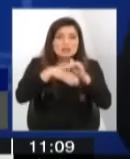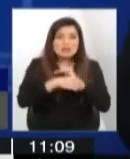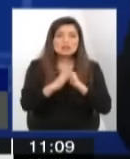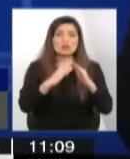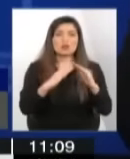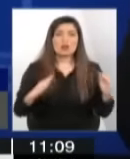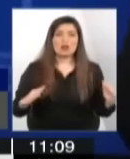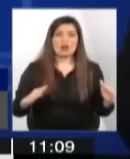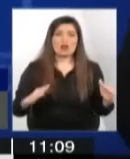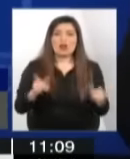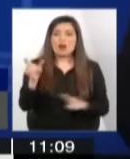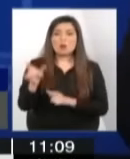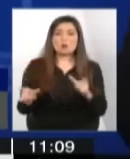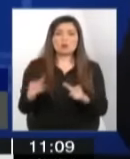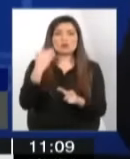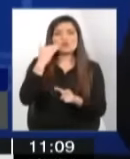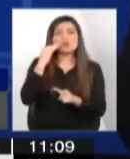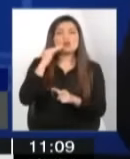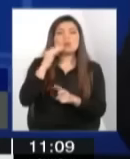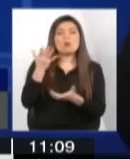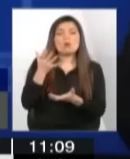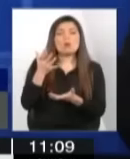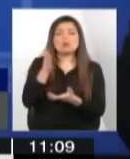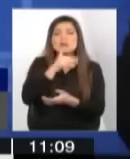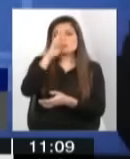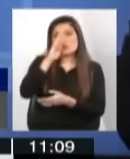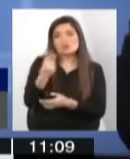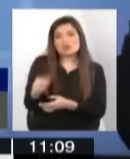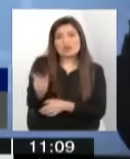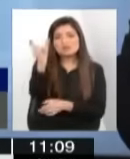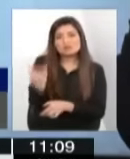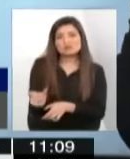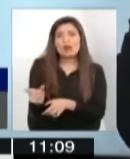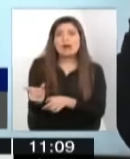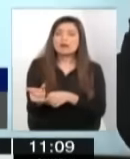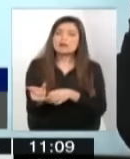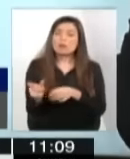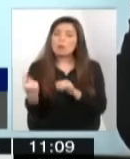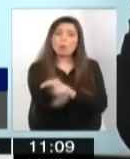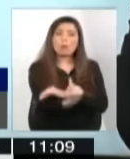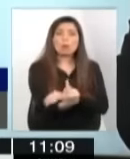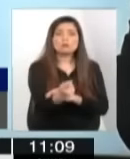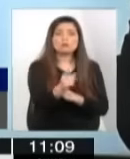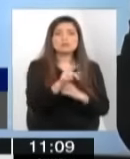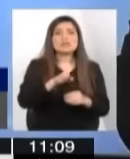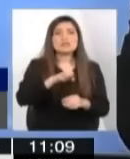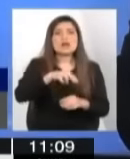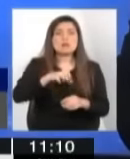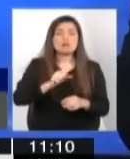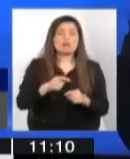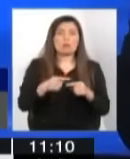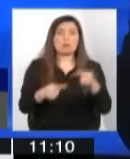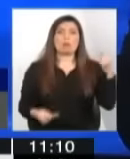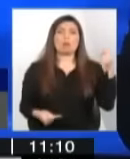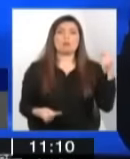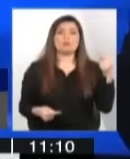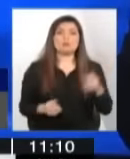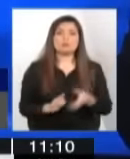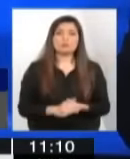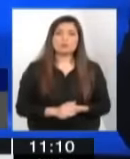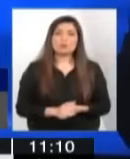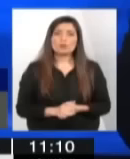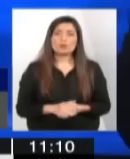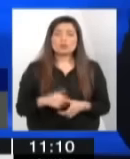pasan los niños que han sido vulnerados. Debo decir, y debo comenzar señalando, que este grave problema, yo creo, humildemente,